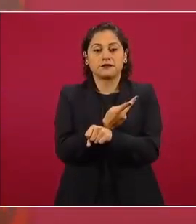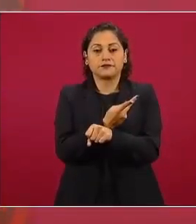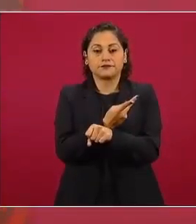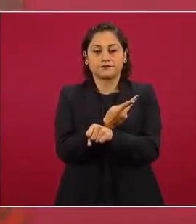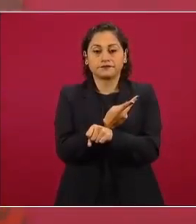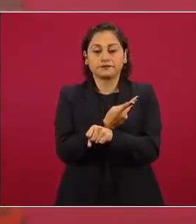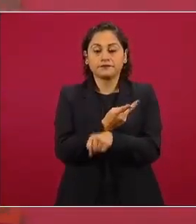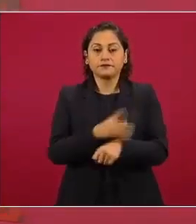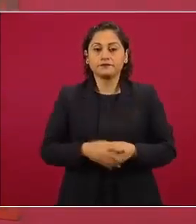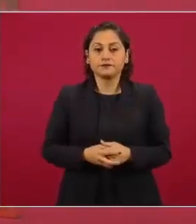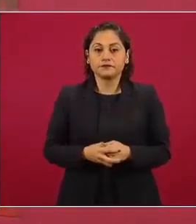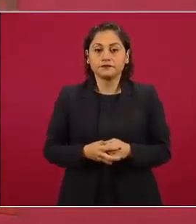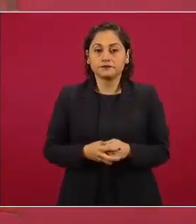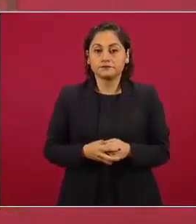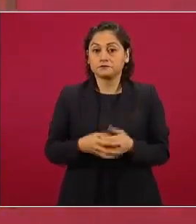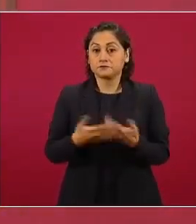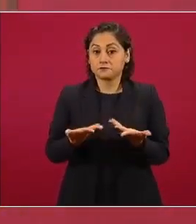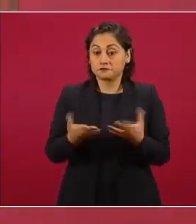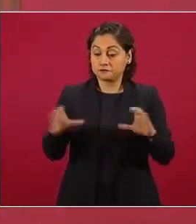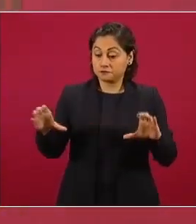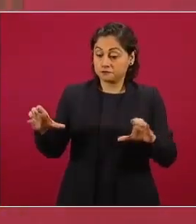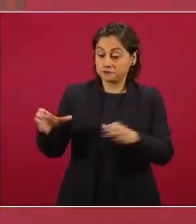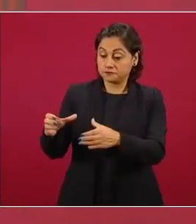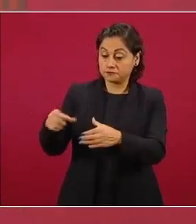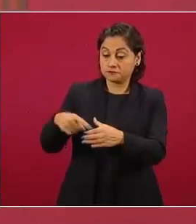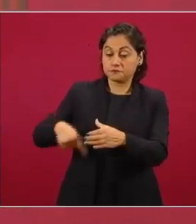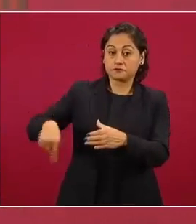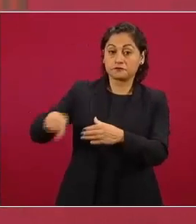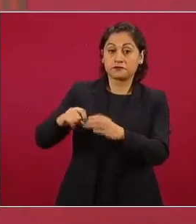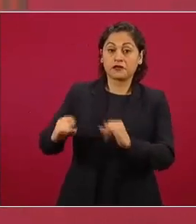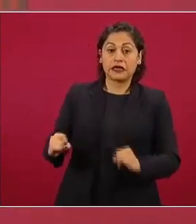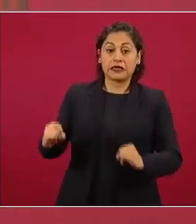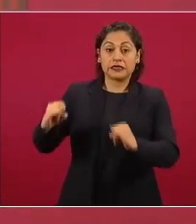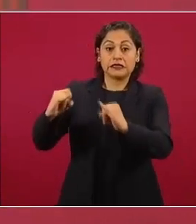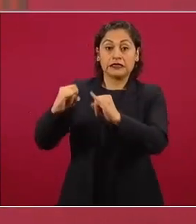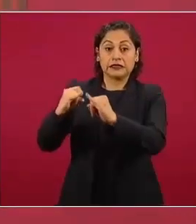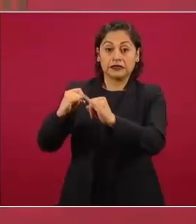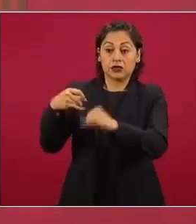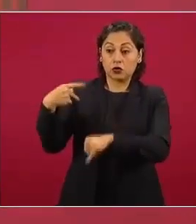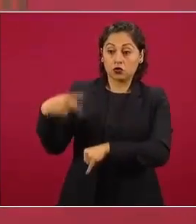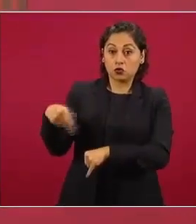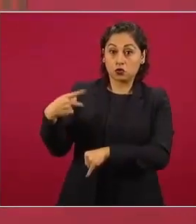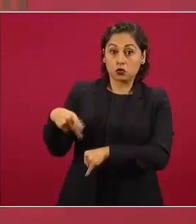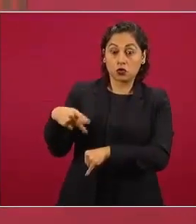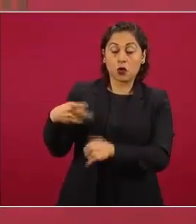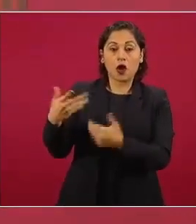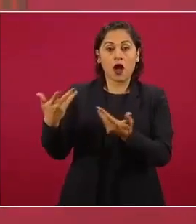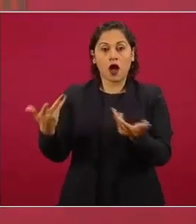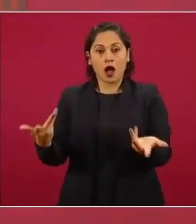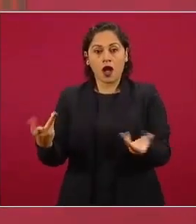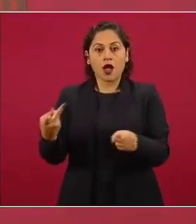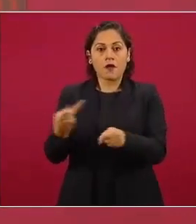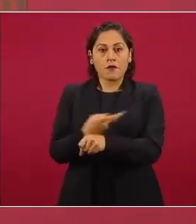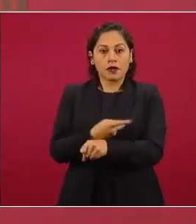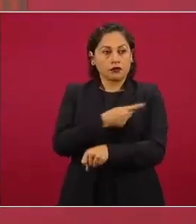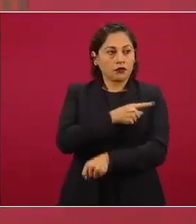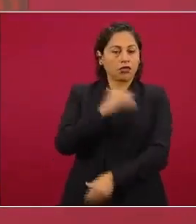de una institución fundamental para el Estado mexicano que es